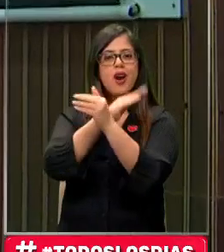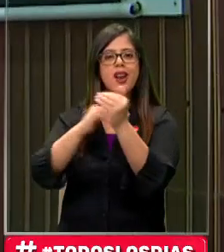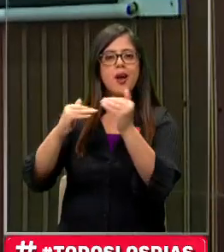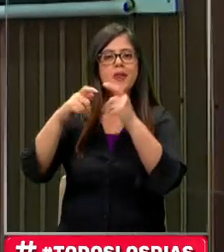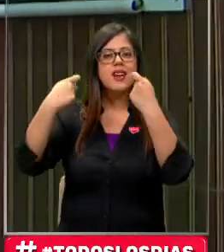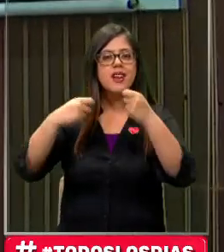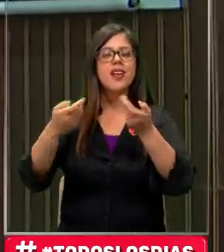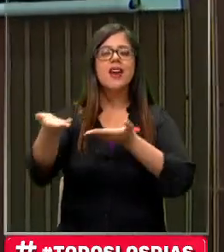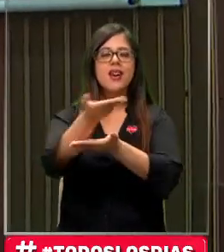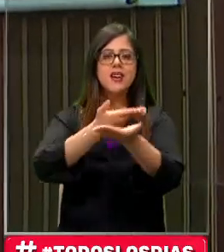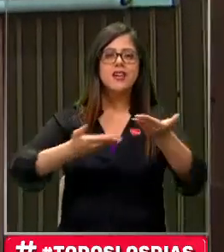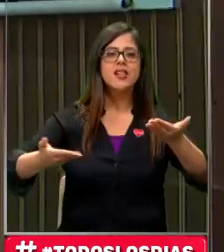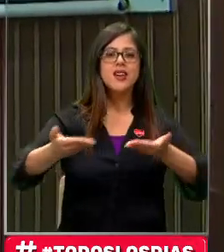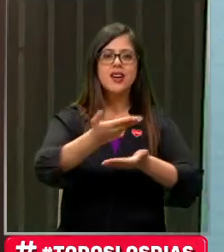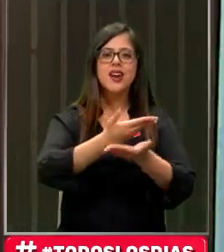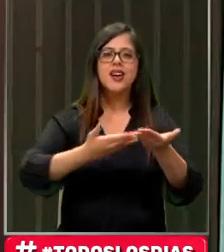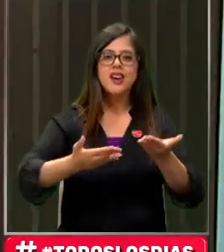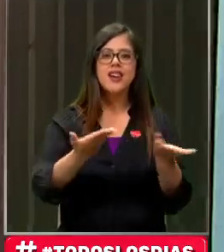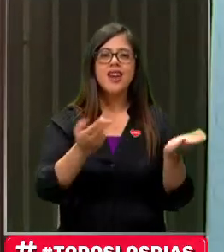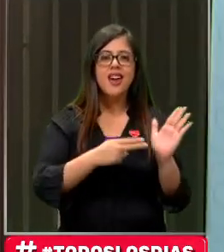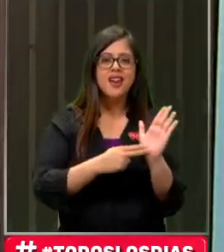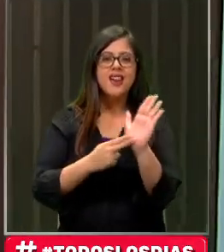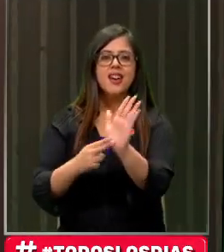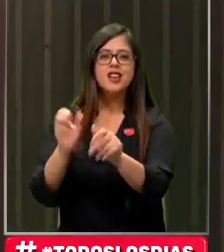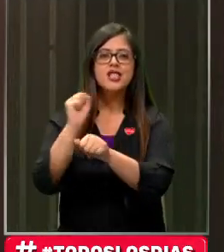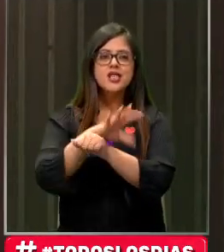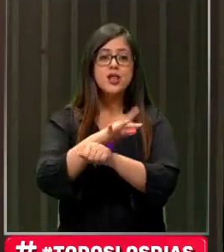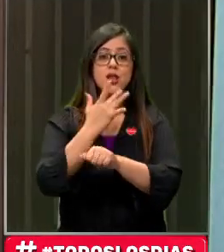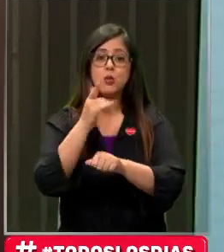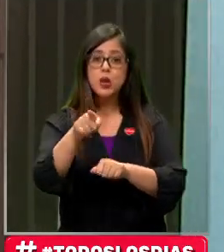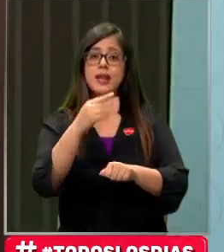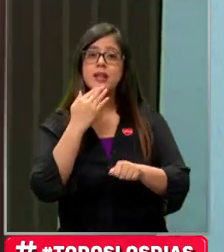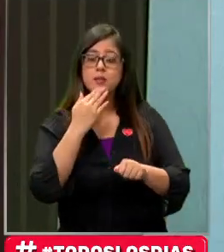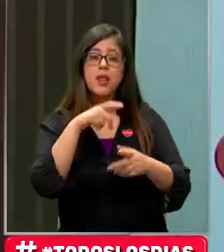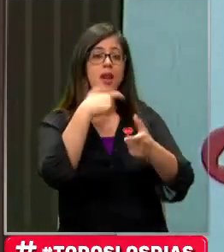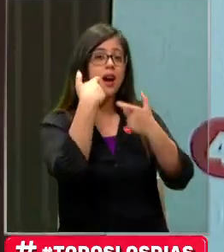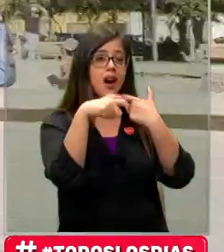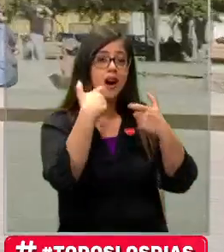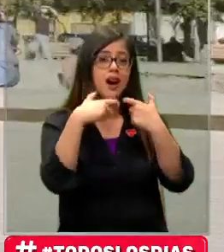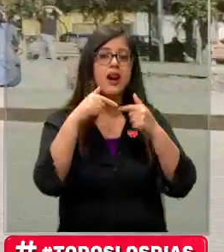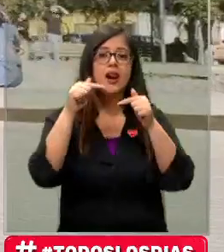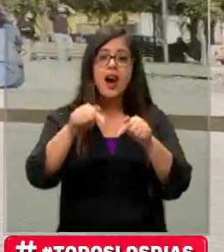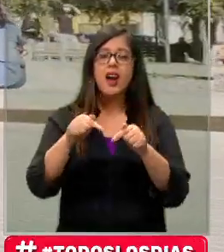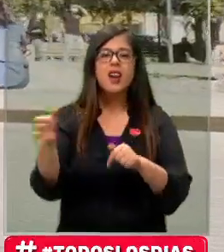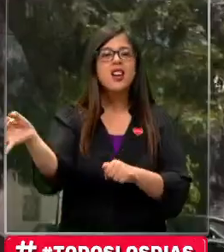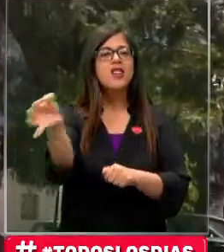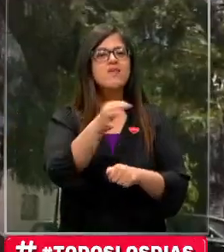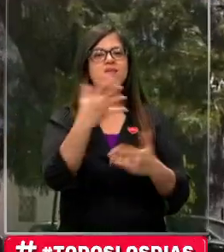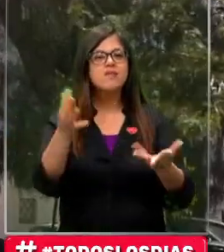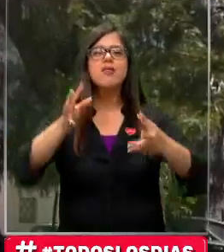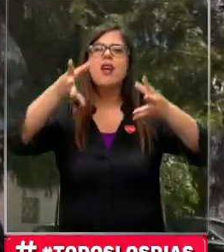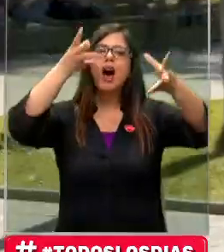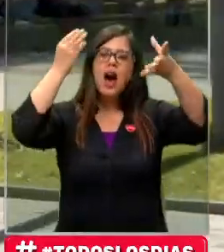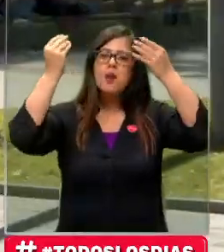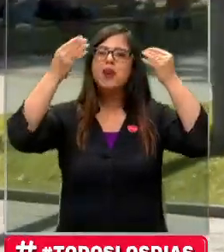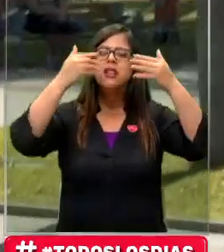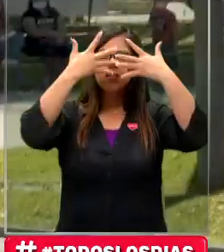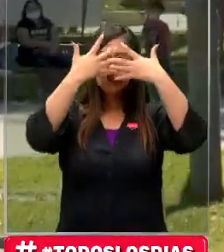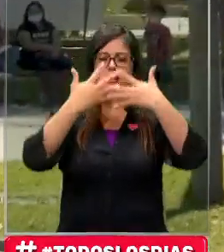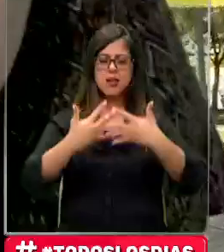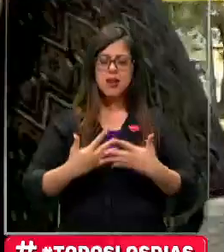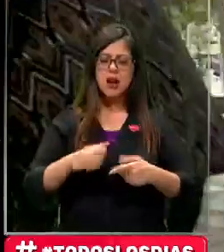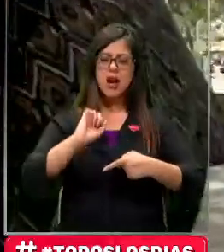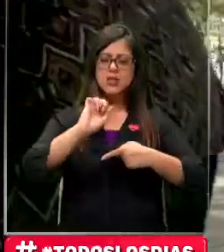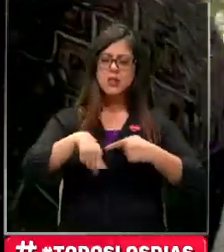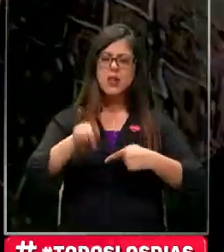intentan compartir en cada uno de sus eventos. Porque además de hacer reír, el mensaje es aprender a aceptar lo